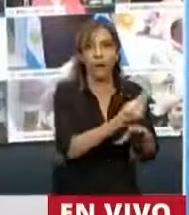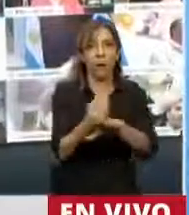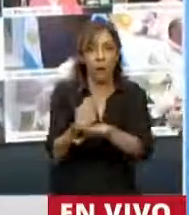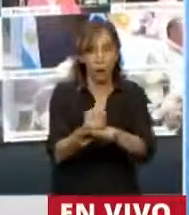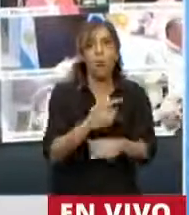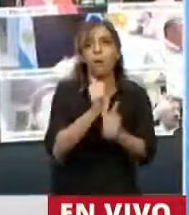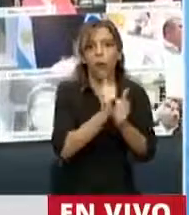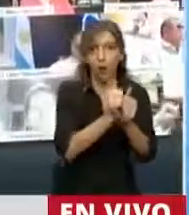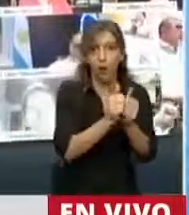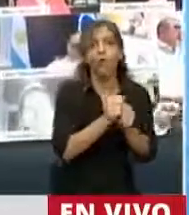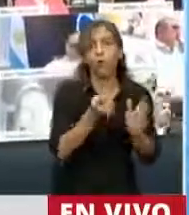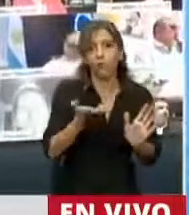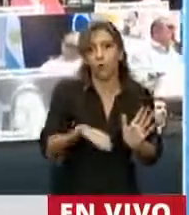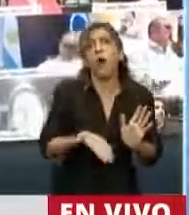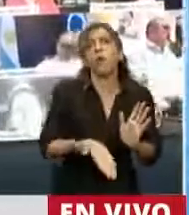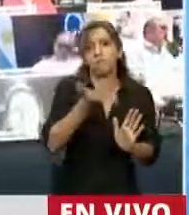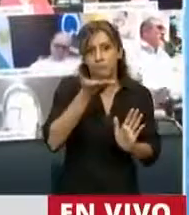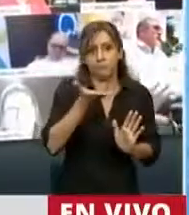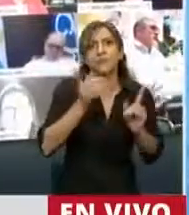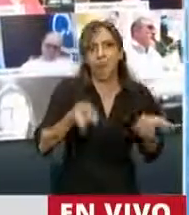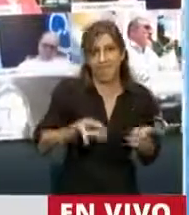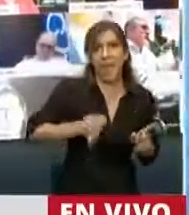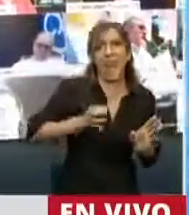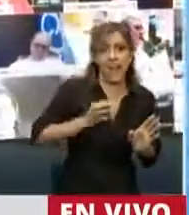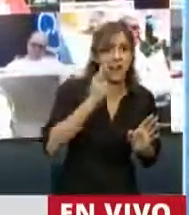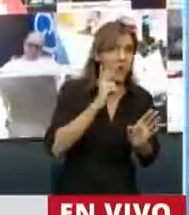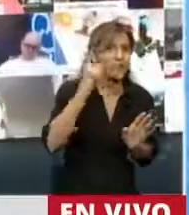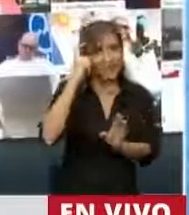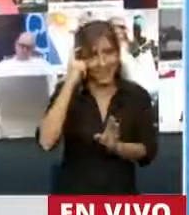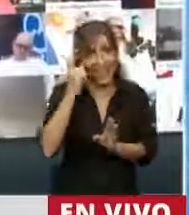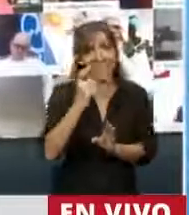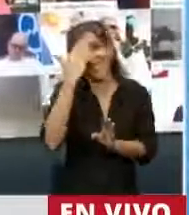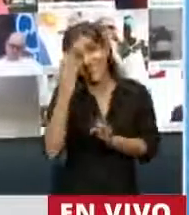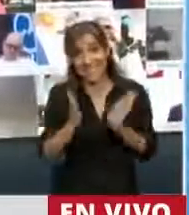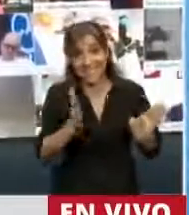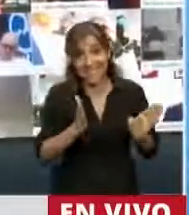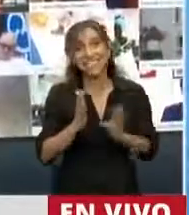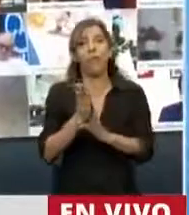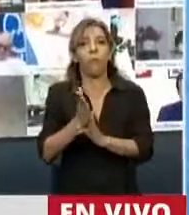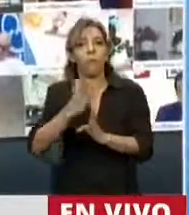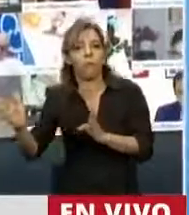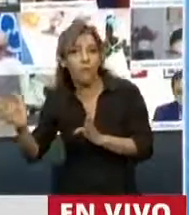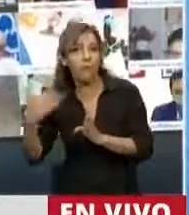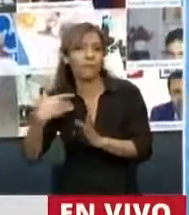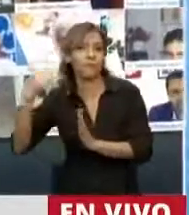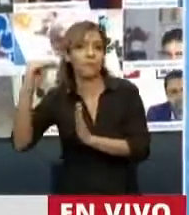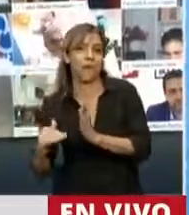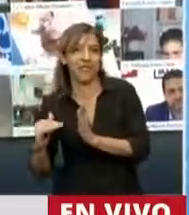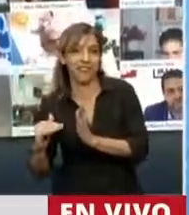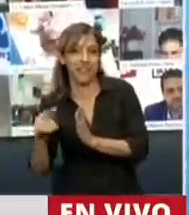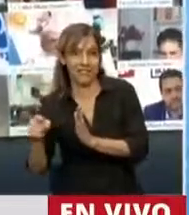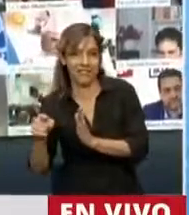10 años, creció 7,4% entre el 2010 y el 2015, se redujo en 11,6%